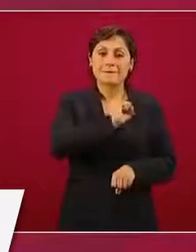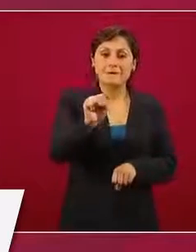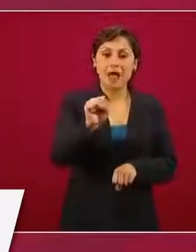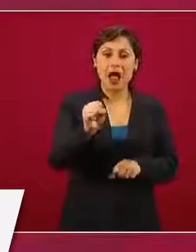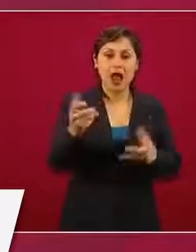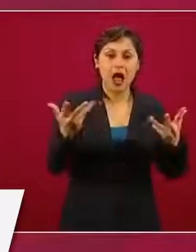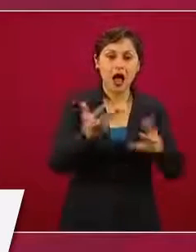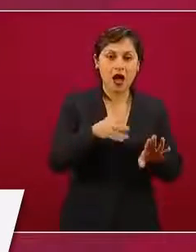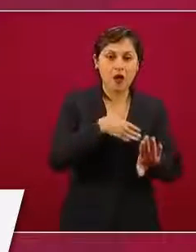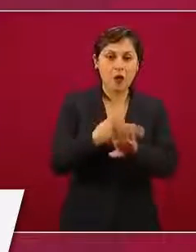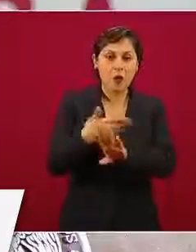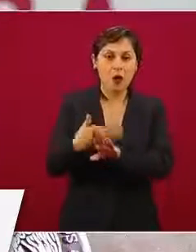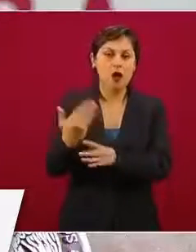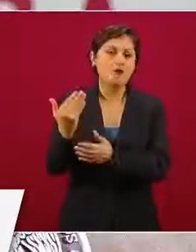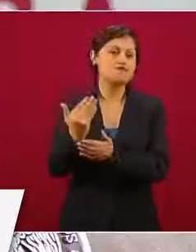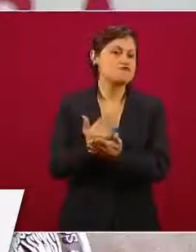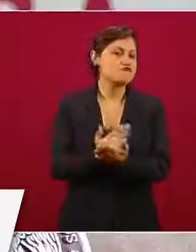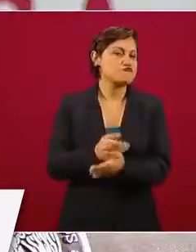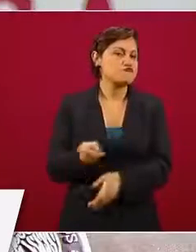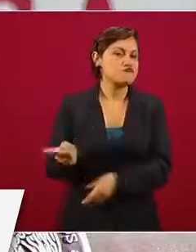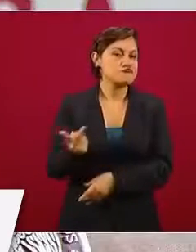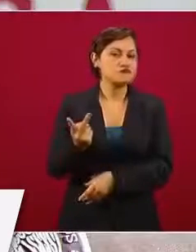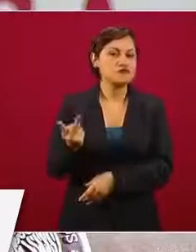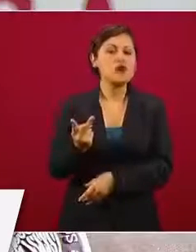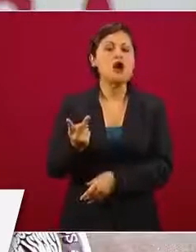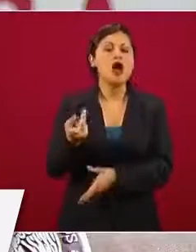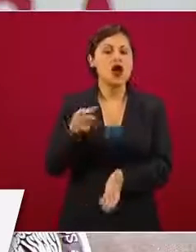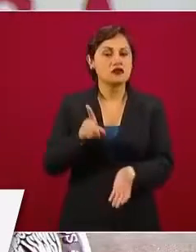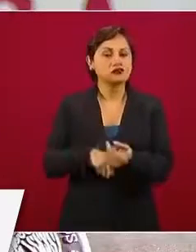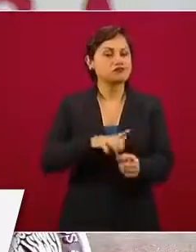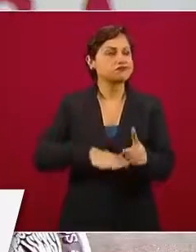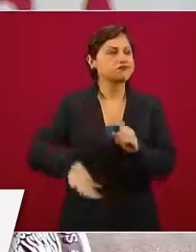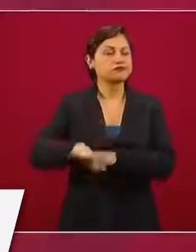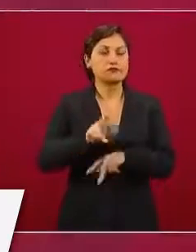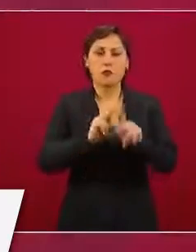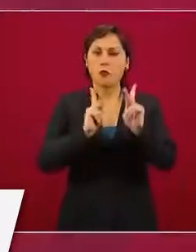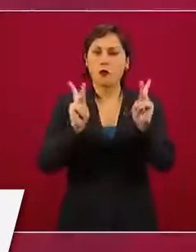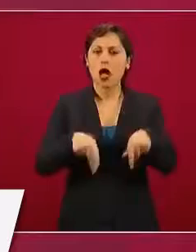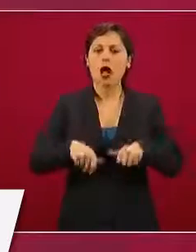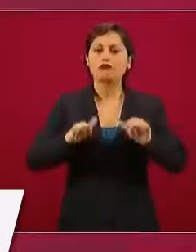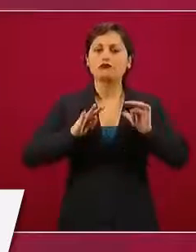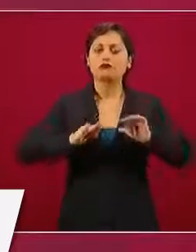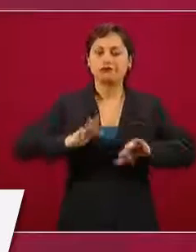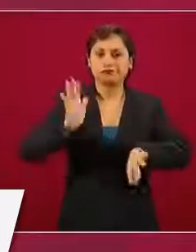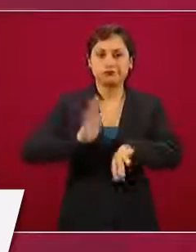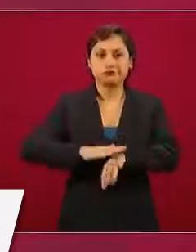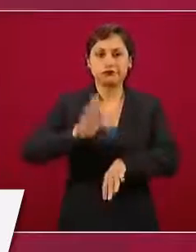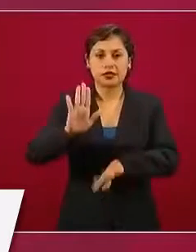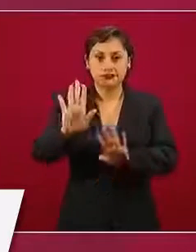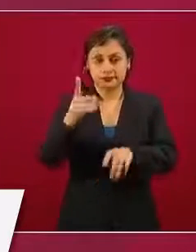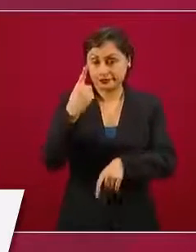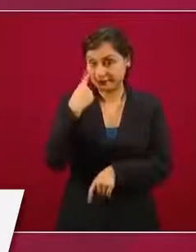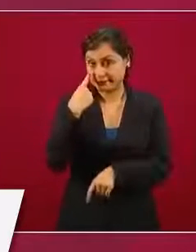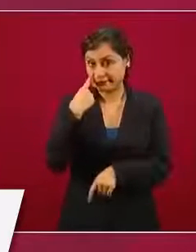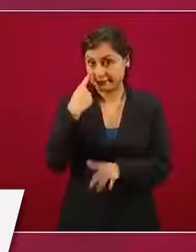con más paz, con más tranquilidad. Les puedo dar un dato,